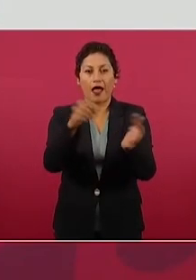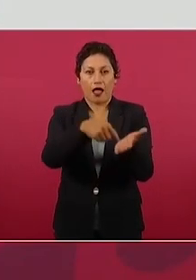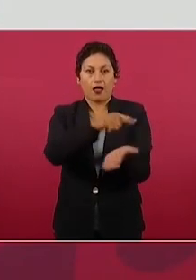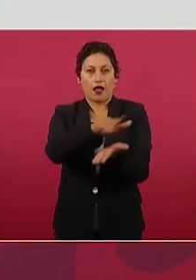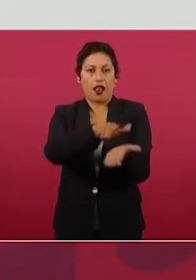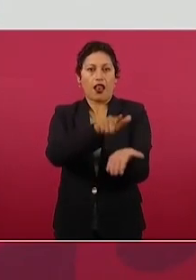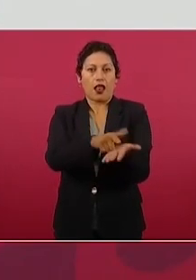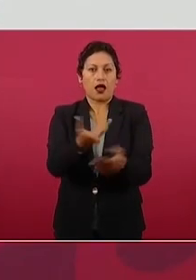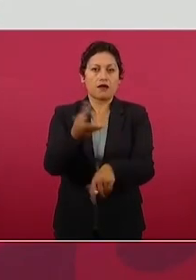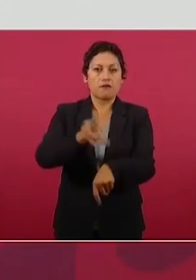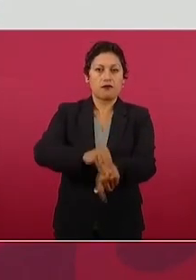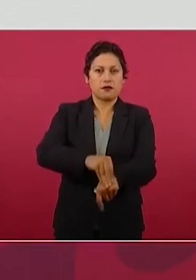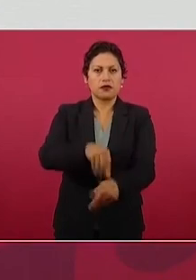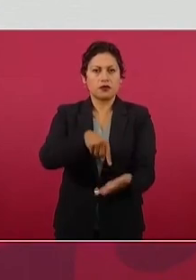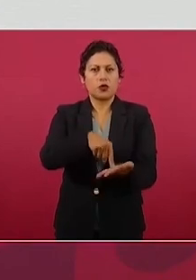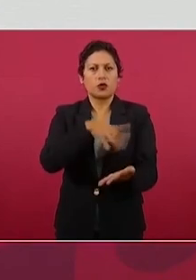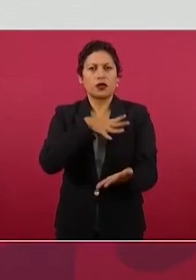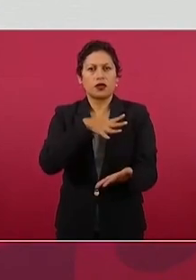Por eso,